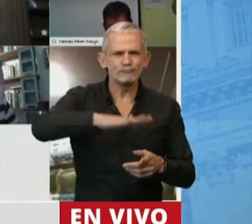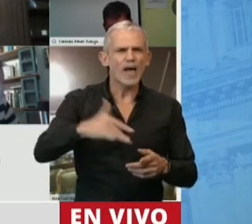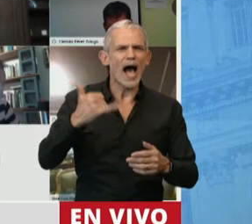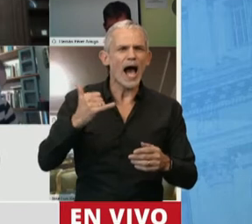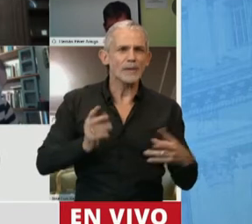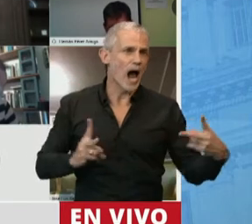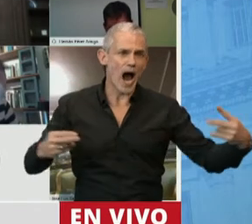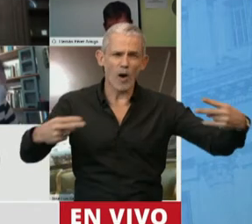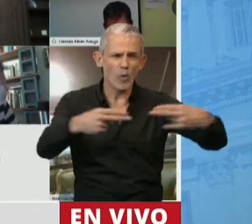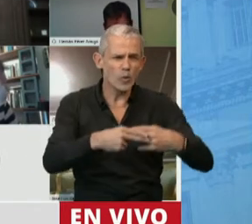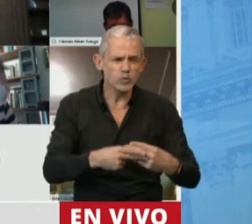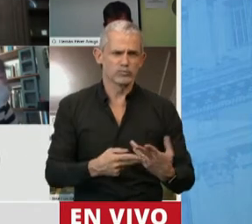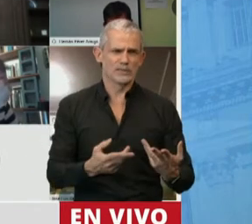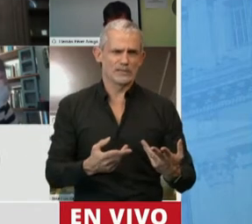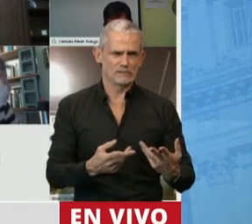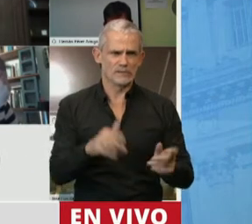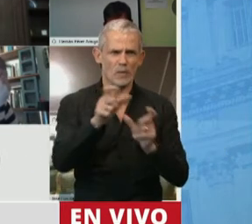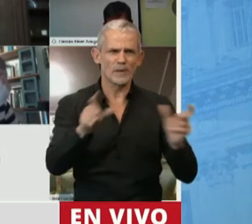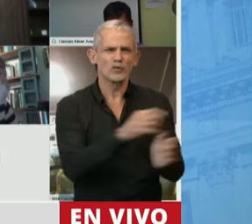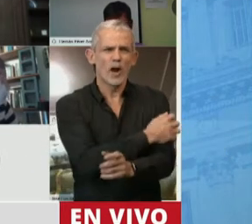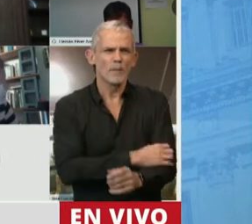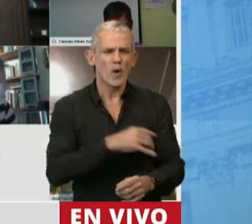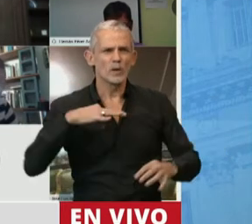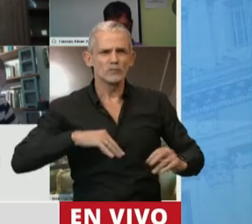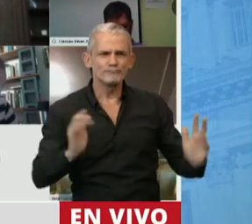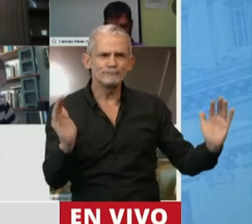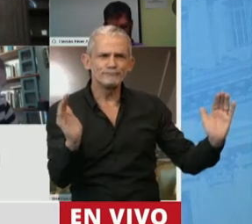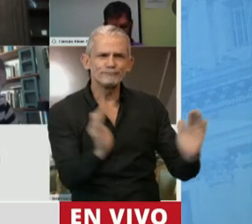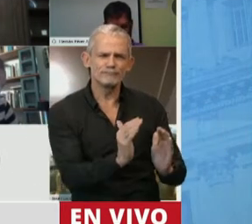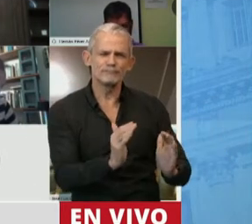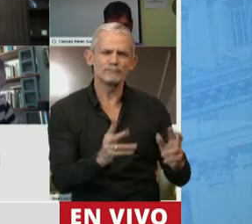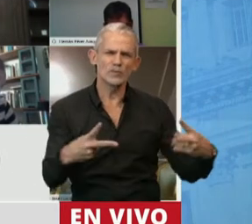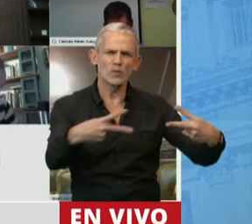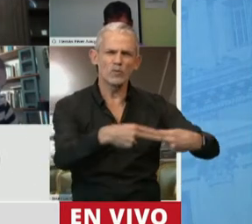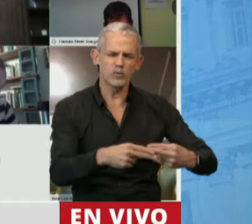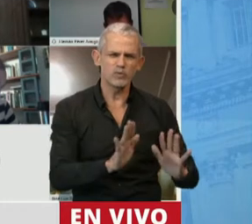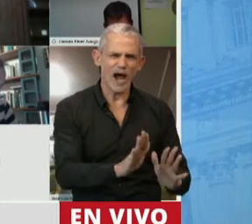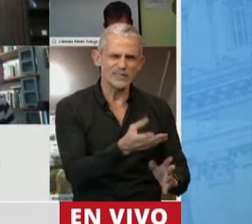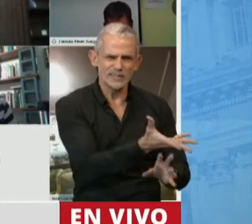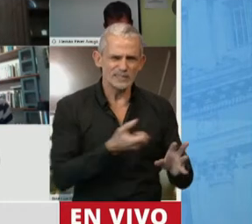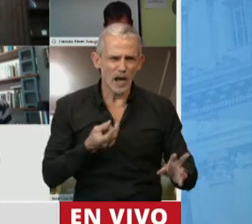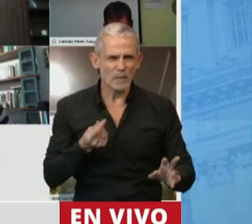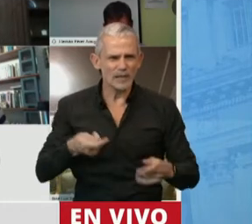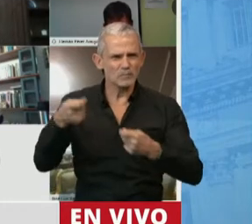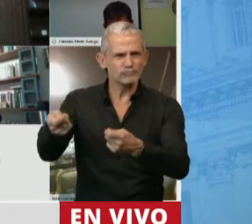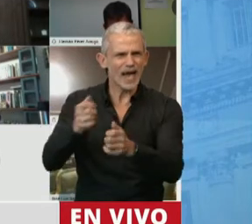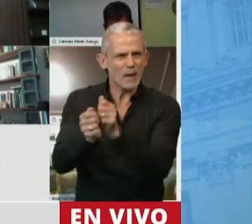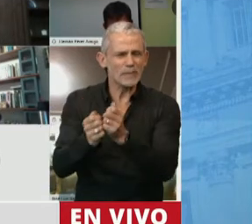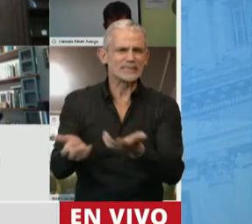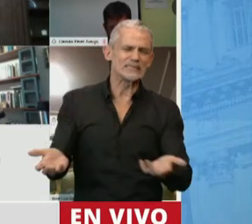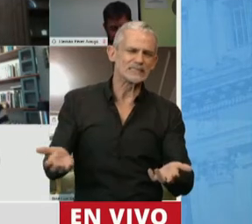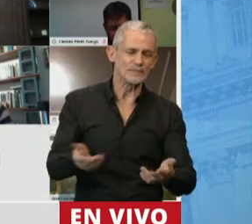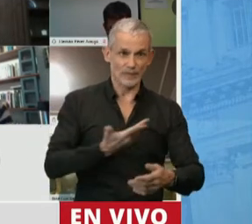ajuste generalizado de los sectores más vulnerables, incrementar el déficit fiscal no apareció en el propósito. Viene el recambio